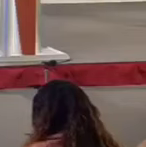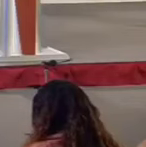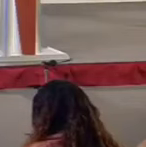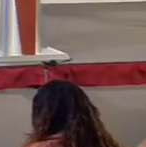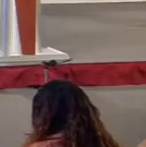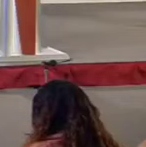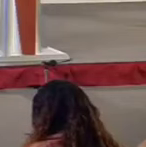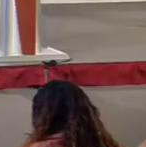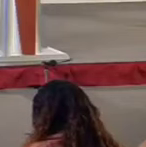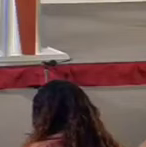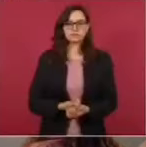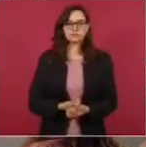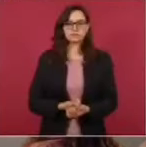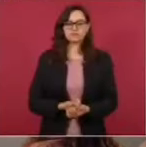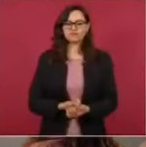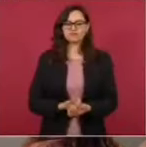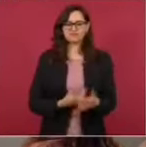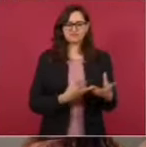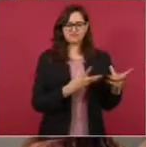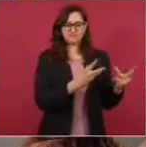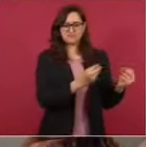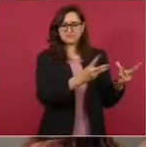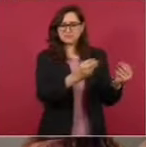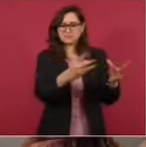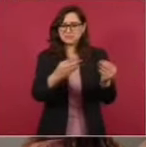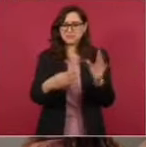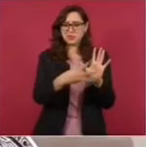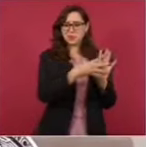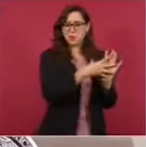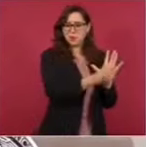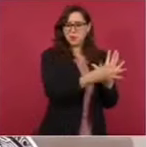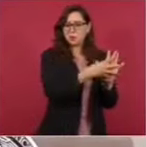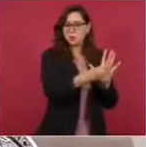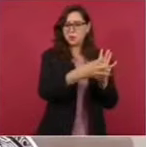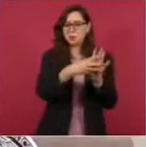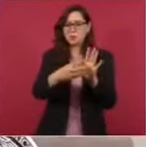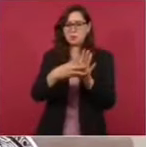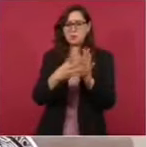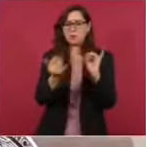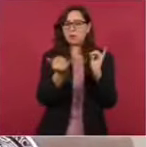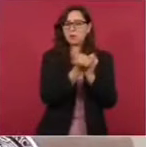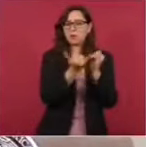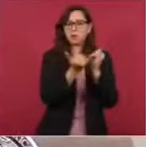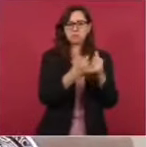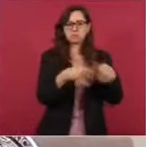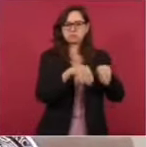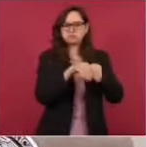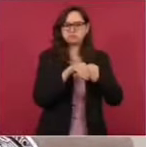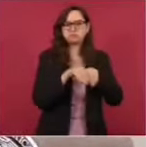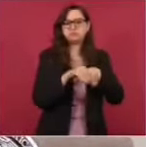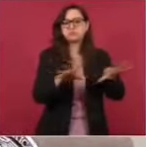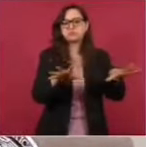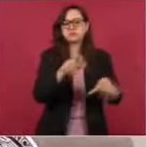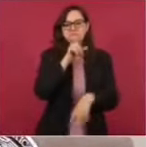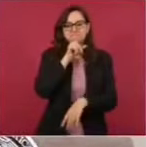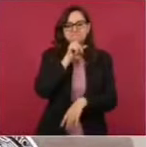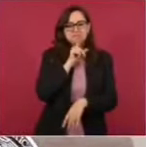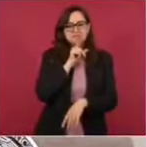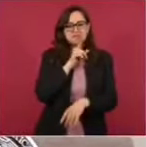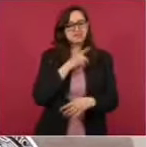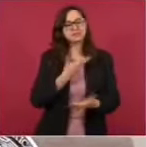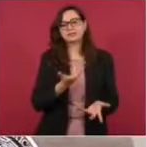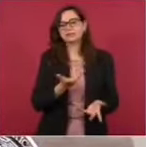la única lista que pudimos sacar de las redes sociales. Hay muchos otros que se pronunciaron y no desmintieron.